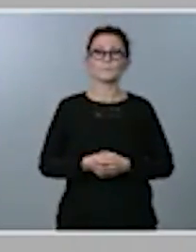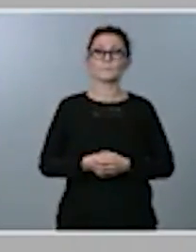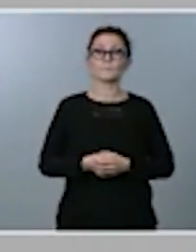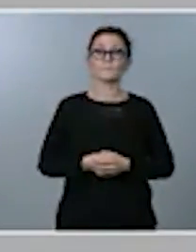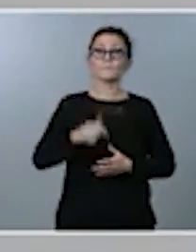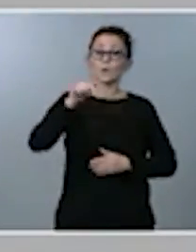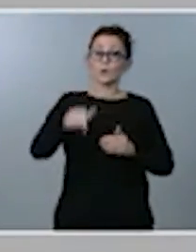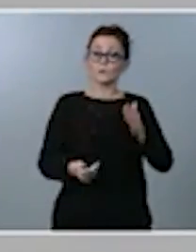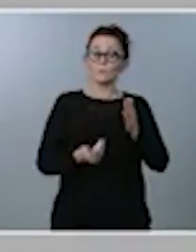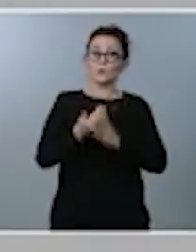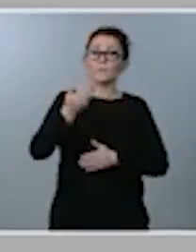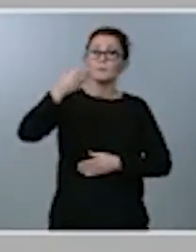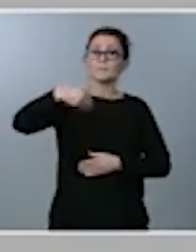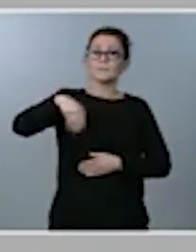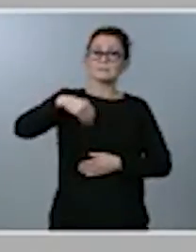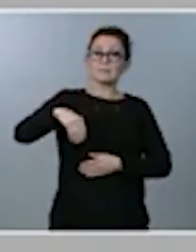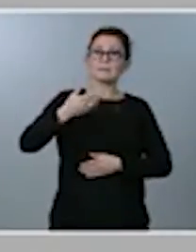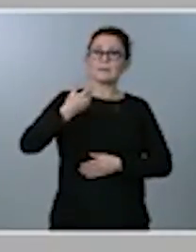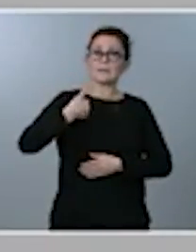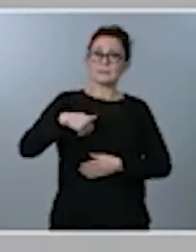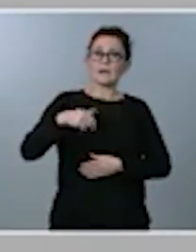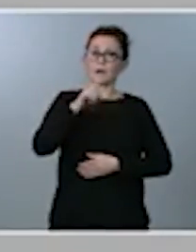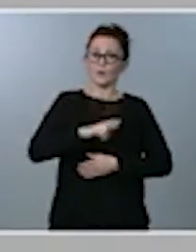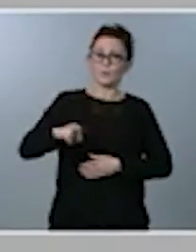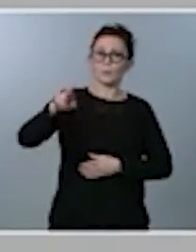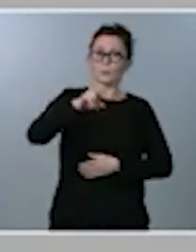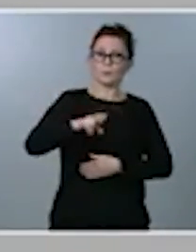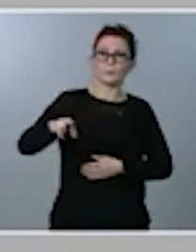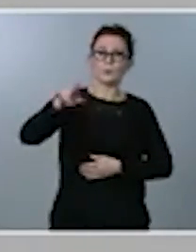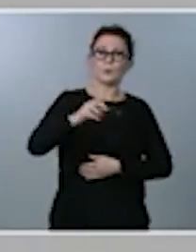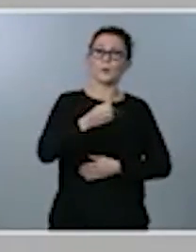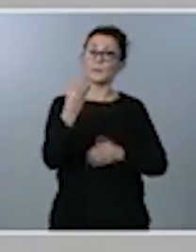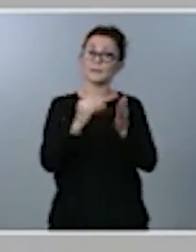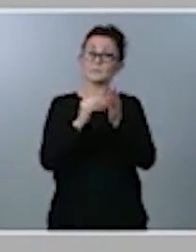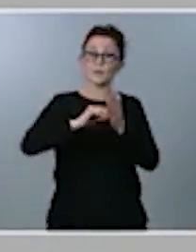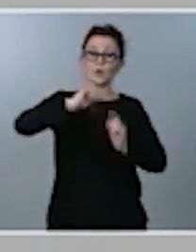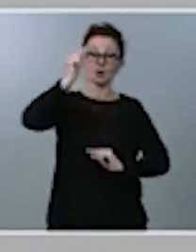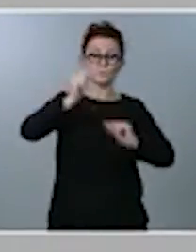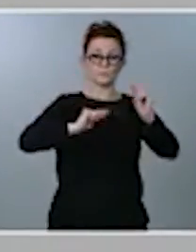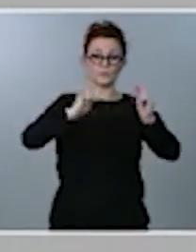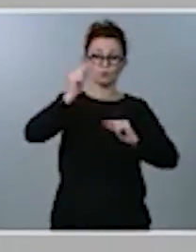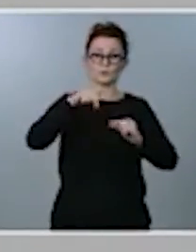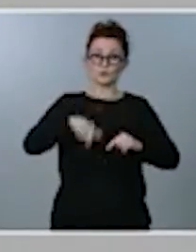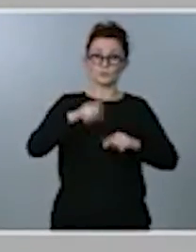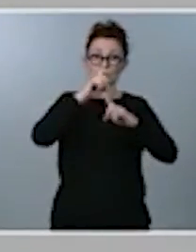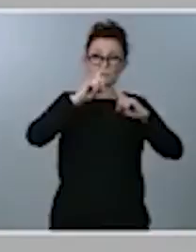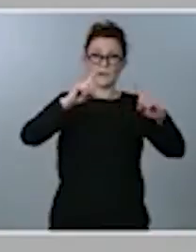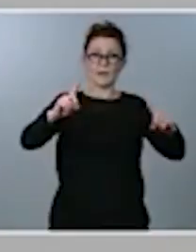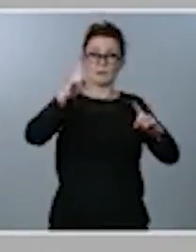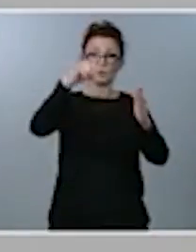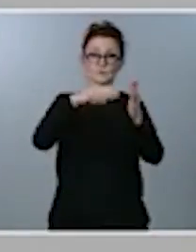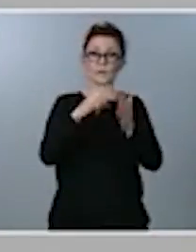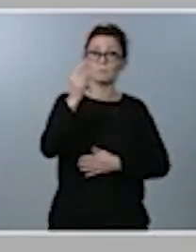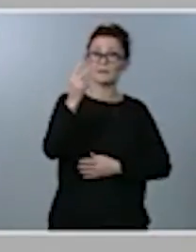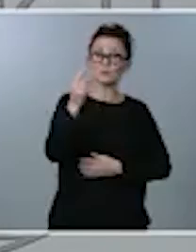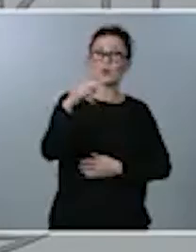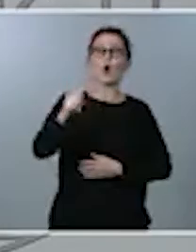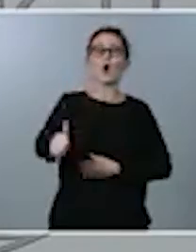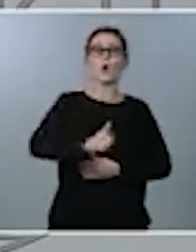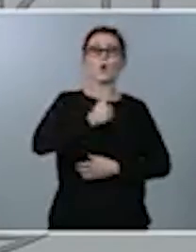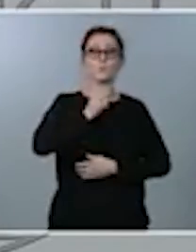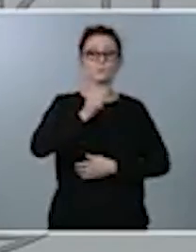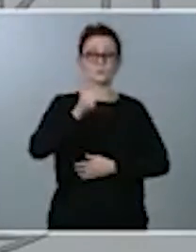resaltado en diferentes ocasiones que estas cuentas públicas para este año 21 son la oportunidad que tenemos para